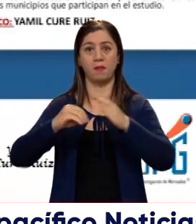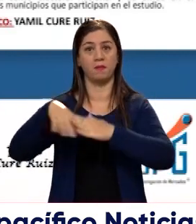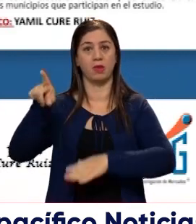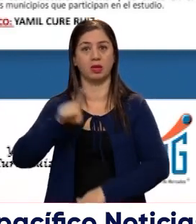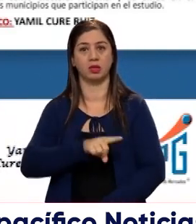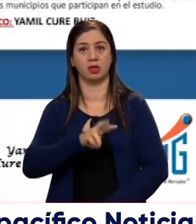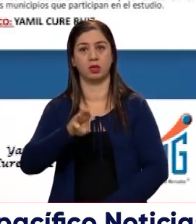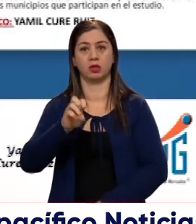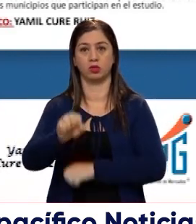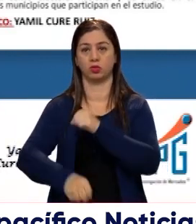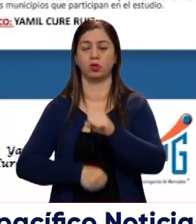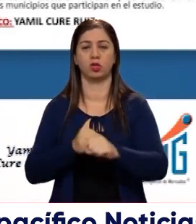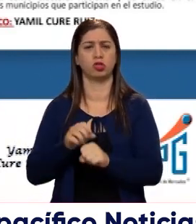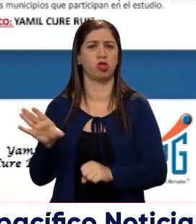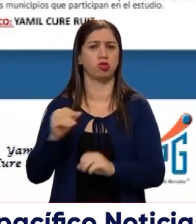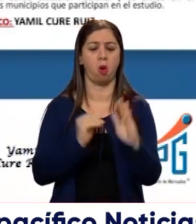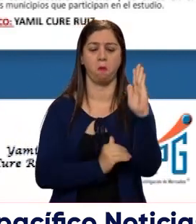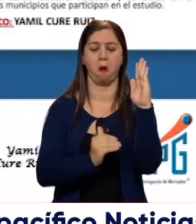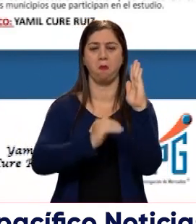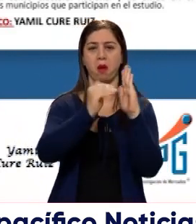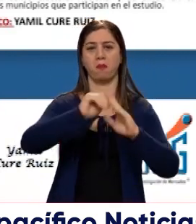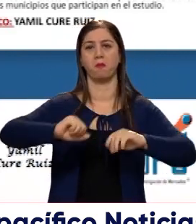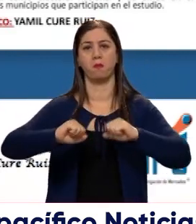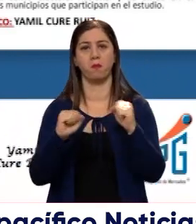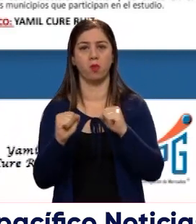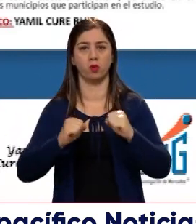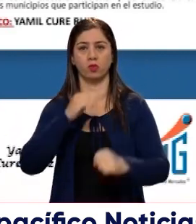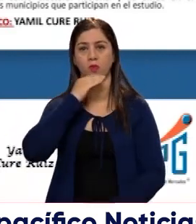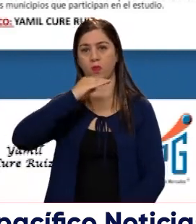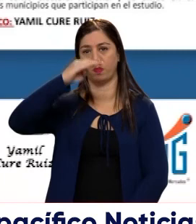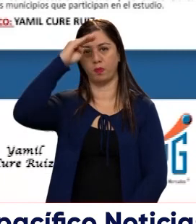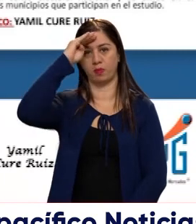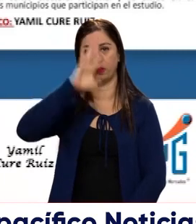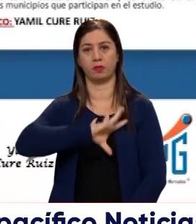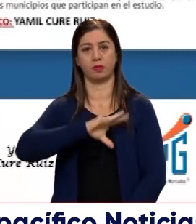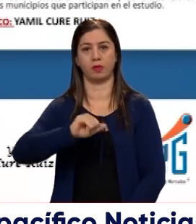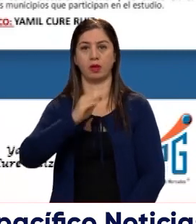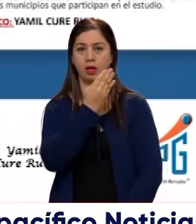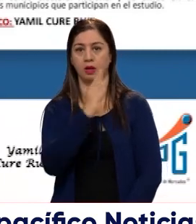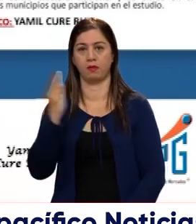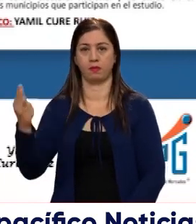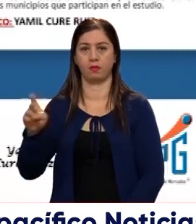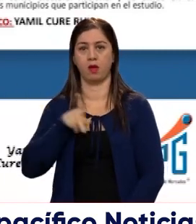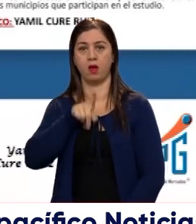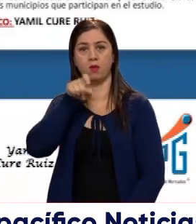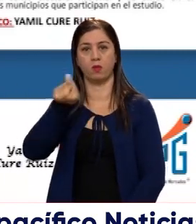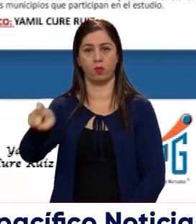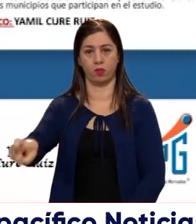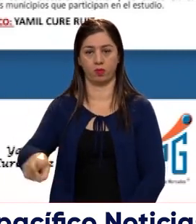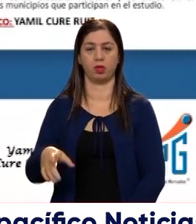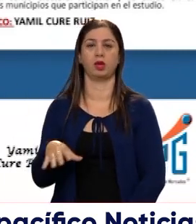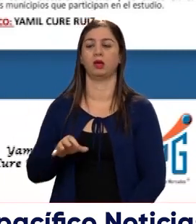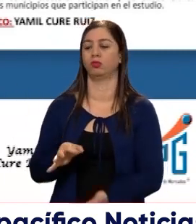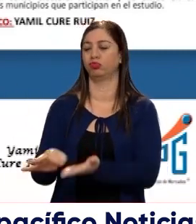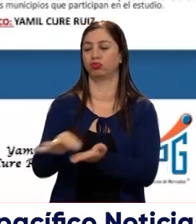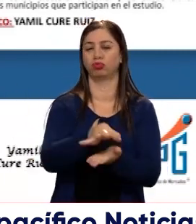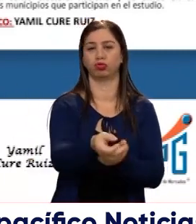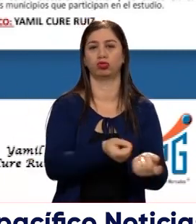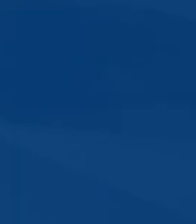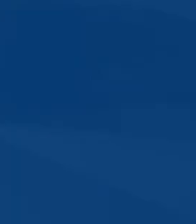años, de todos los niveles socioeconómicos, Bogotá, Medellín, Cali, Barranquilla, Bucaramanga, y sus áreas